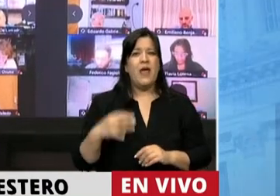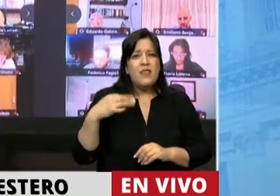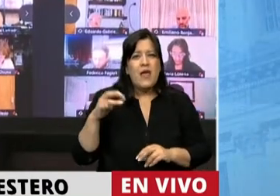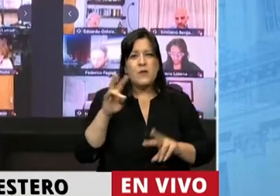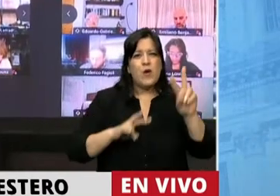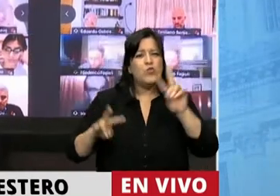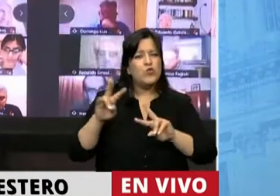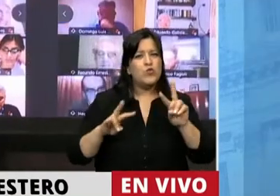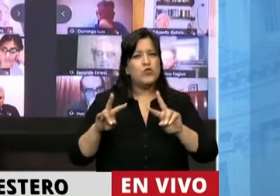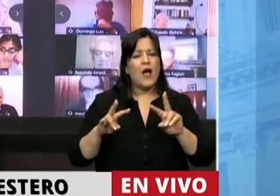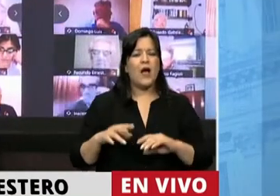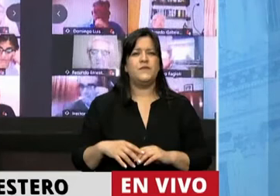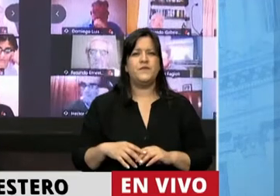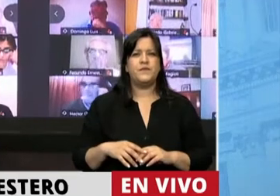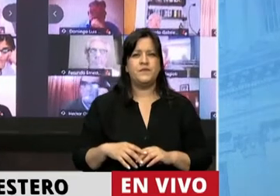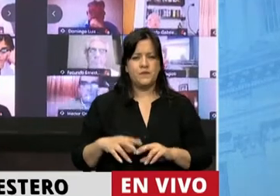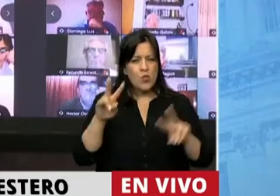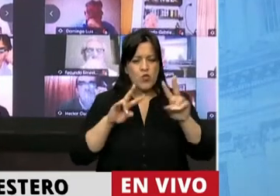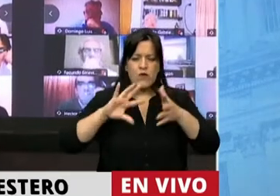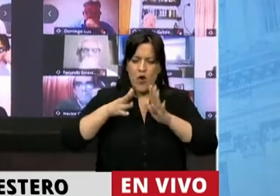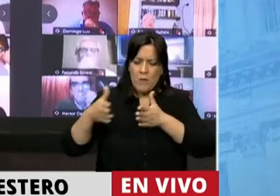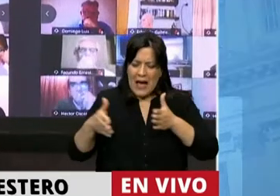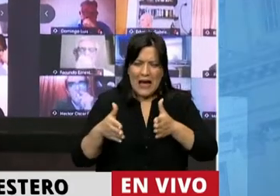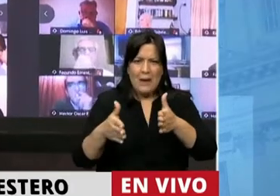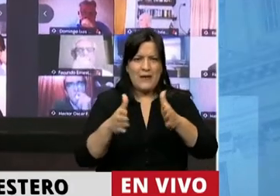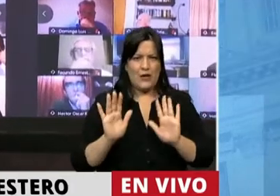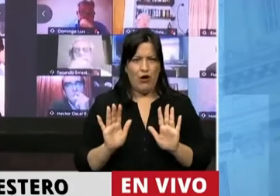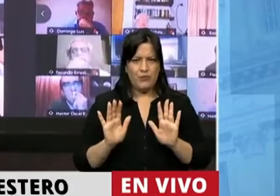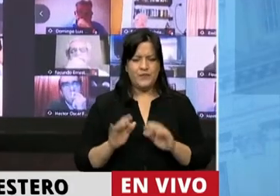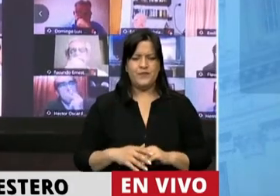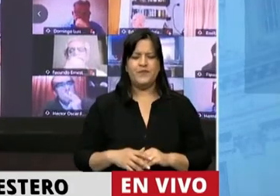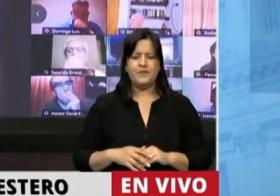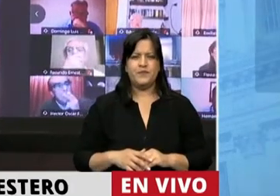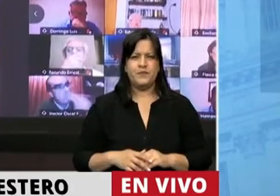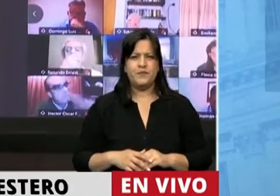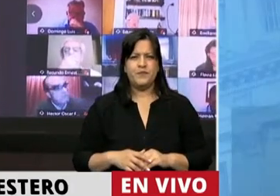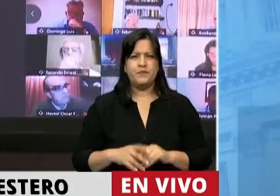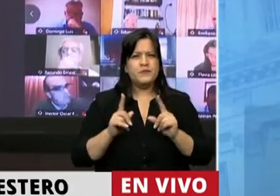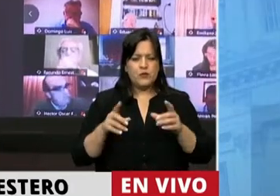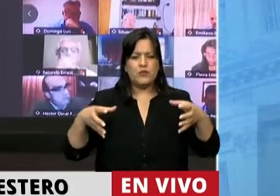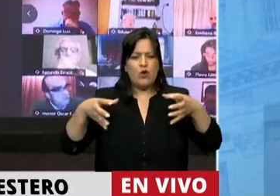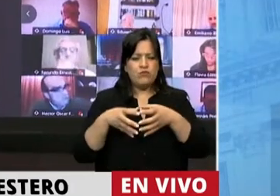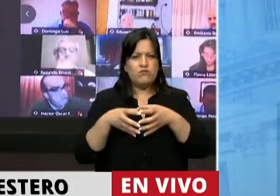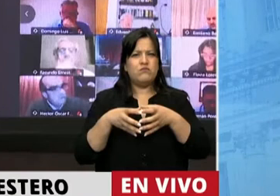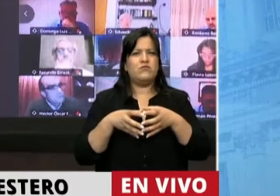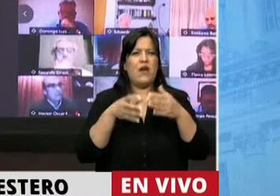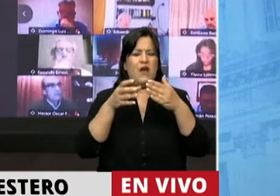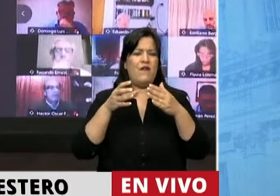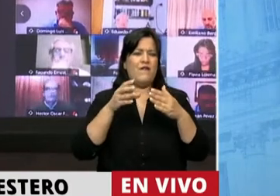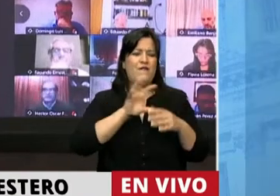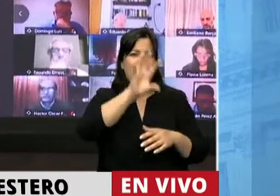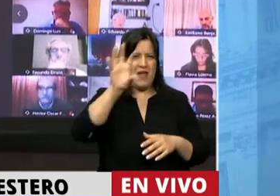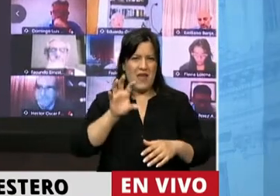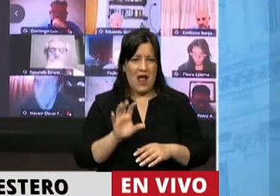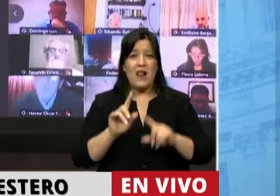el camino que va a tener este gabinete federal. Pero algo más